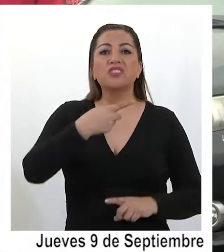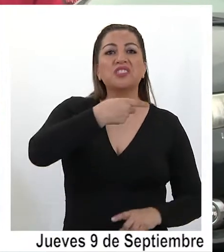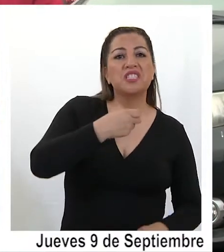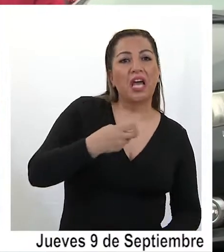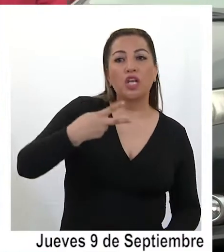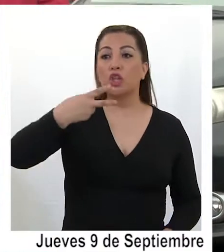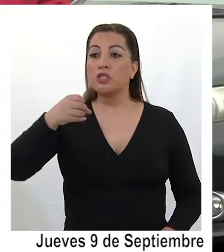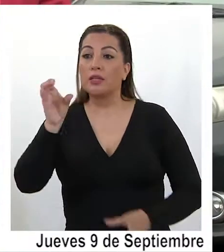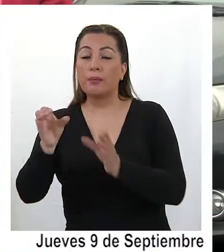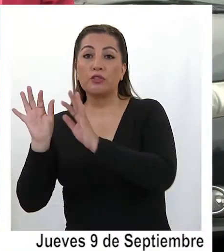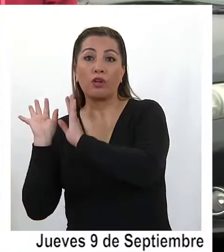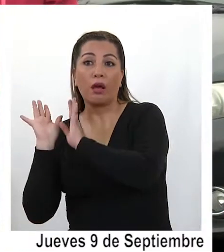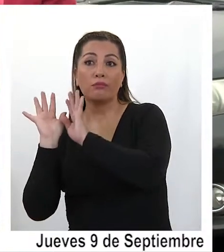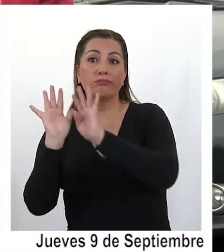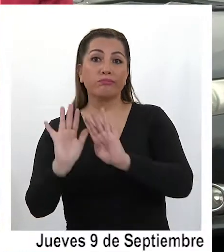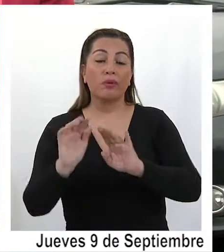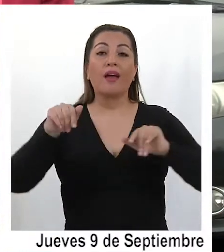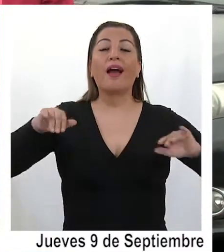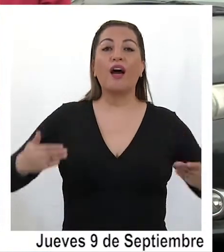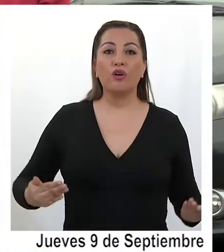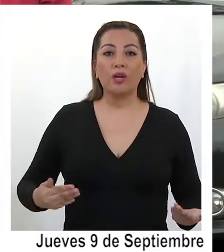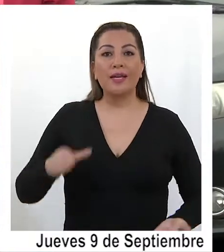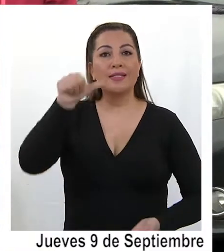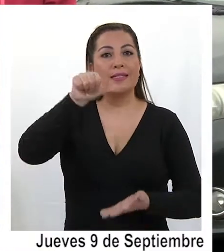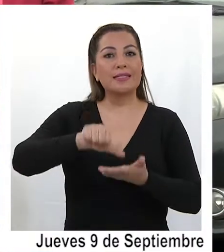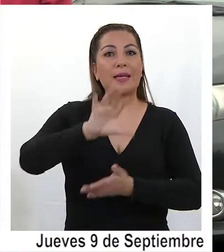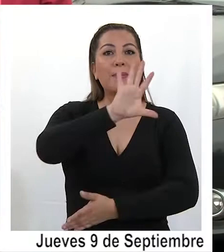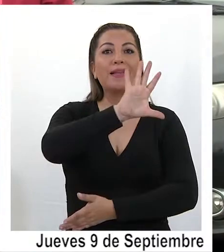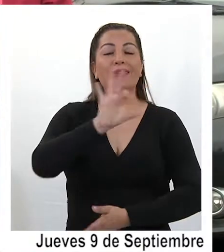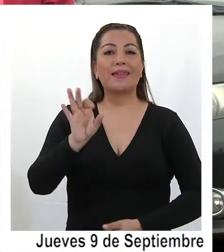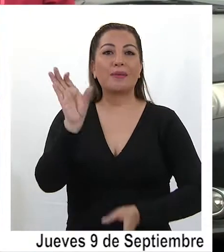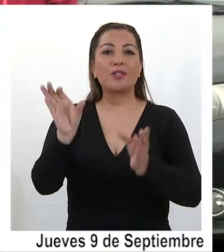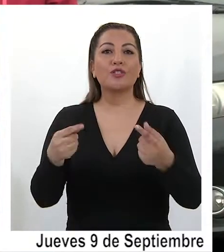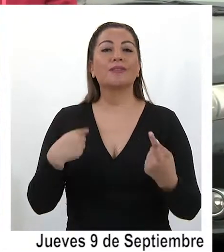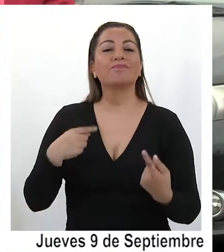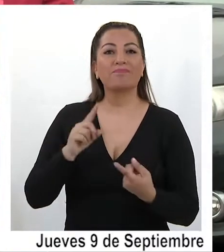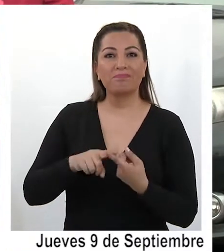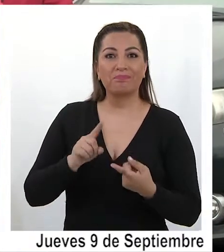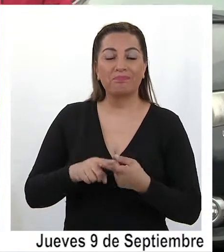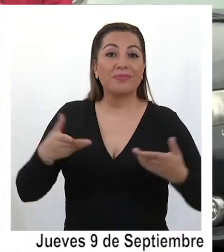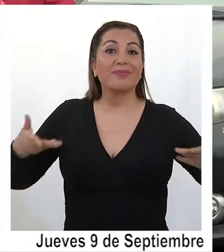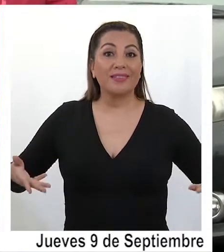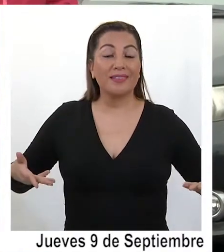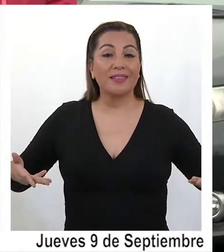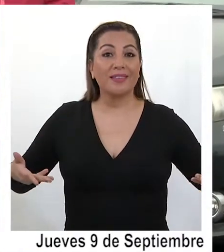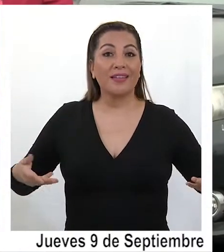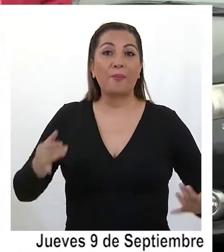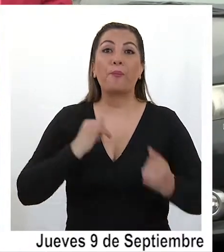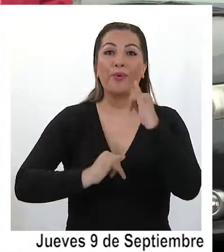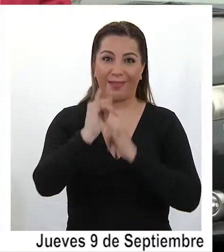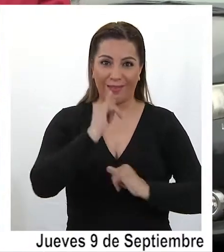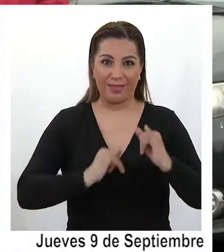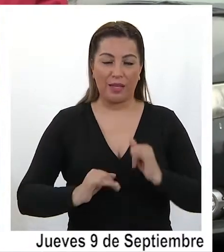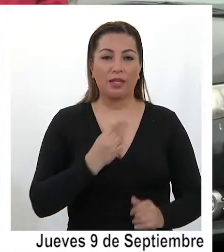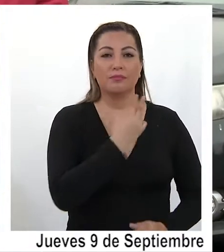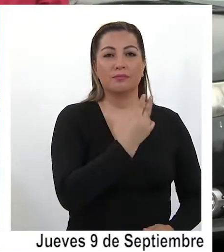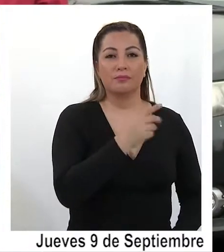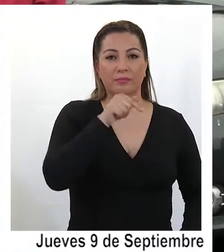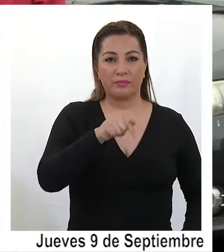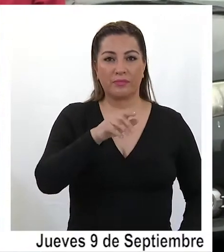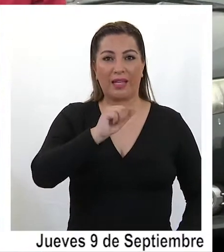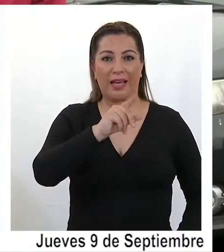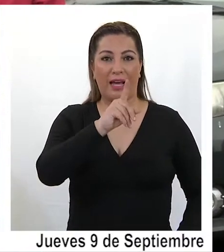personas. Hoy día tenemos del orden de 6.500 personas que están participando. Y en este sitio que les comentaba, www